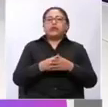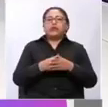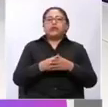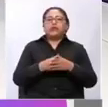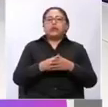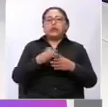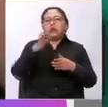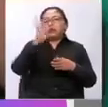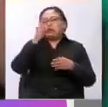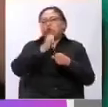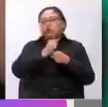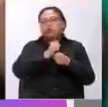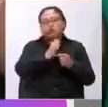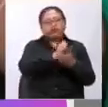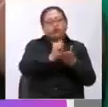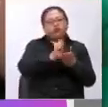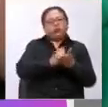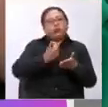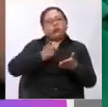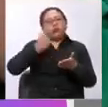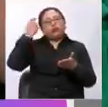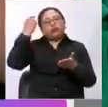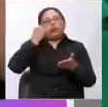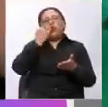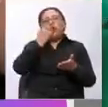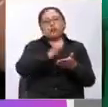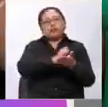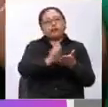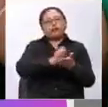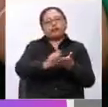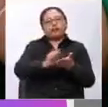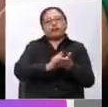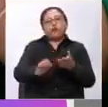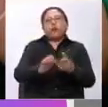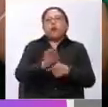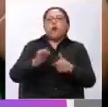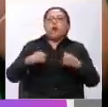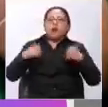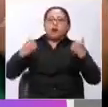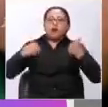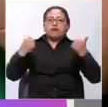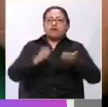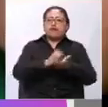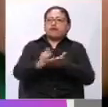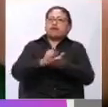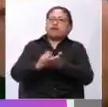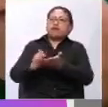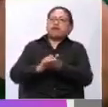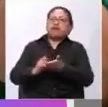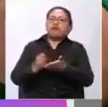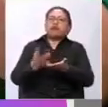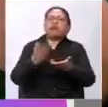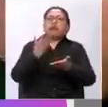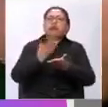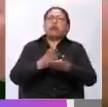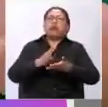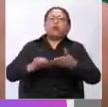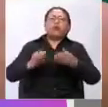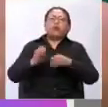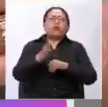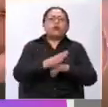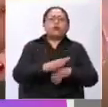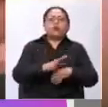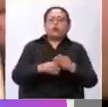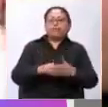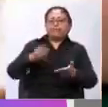composiciones, son algunos cuentos mucho más elaborados y todos